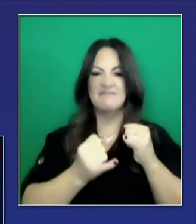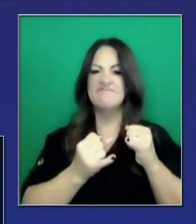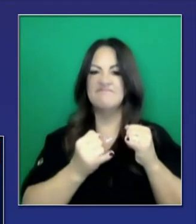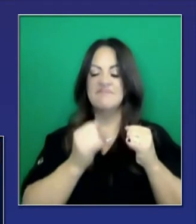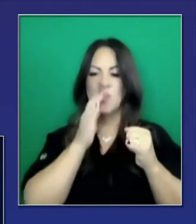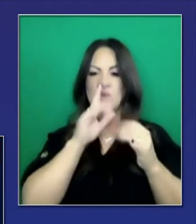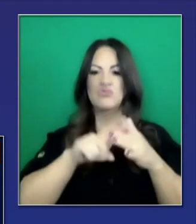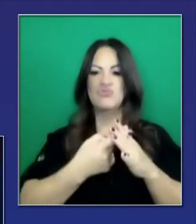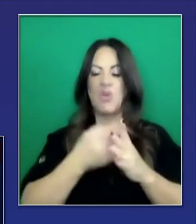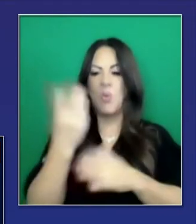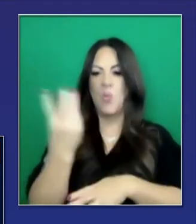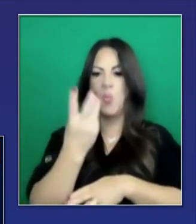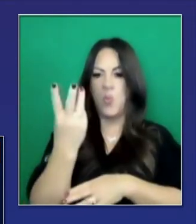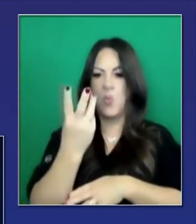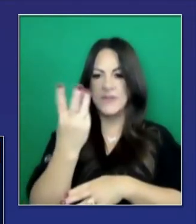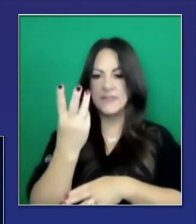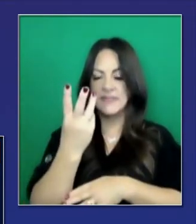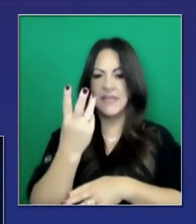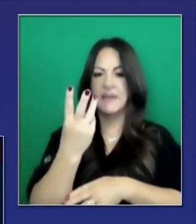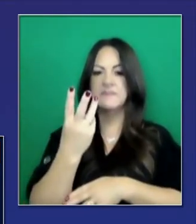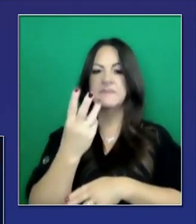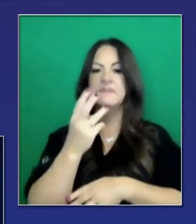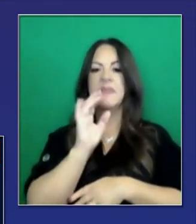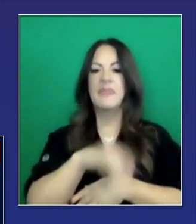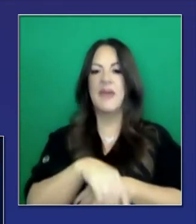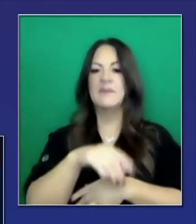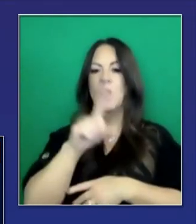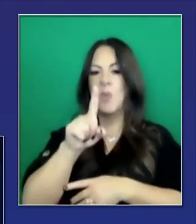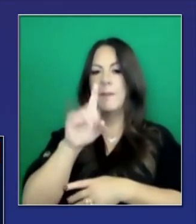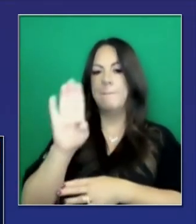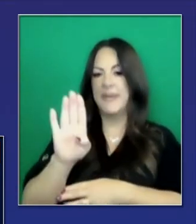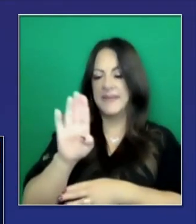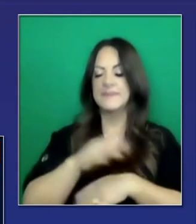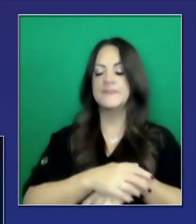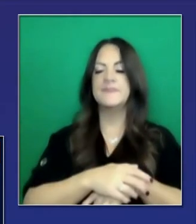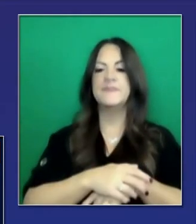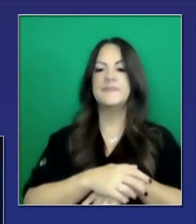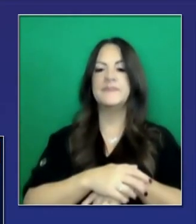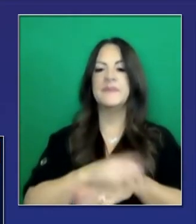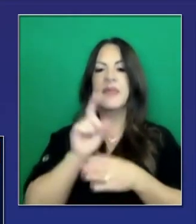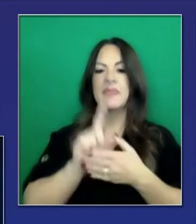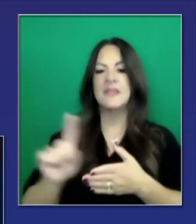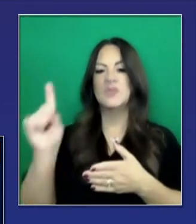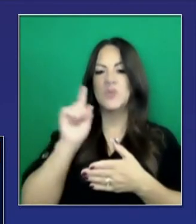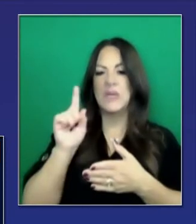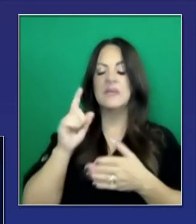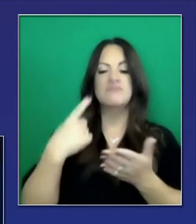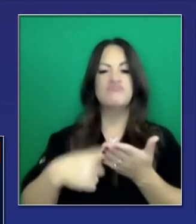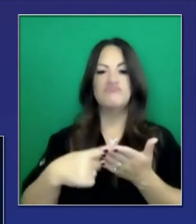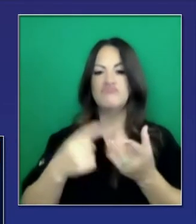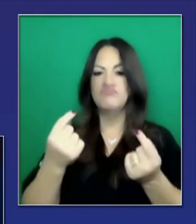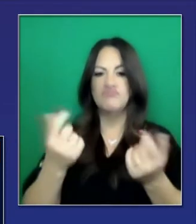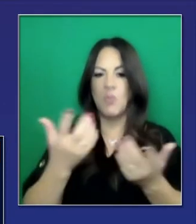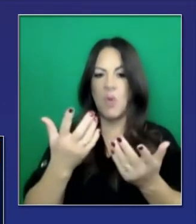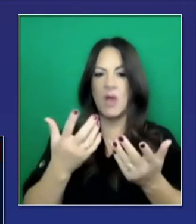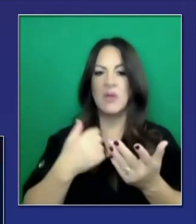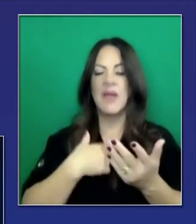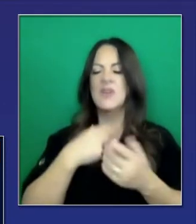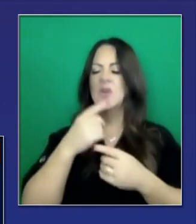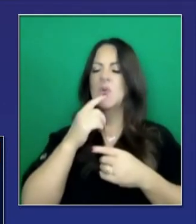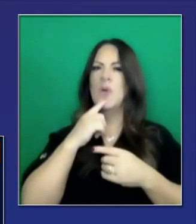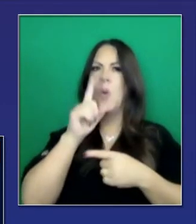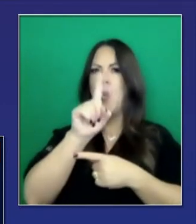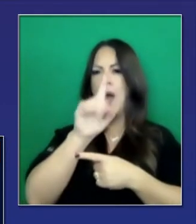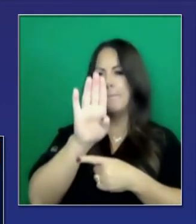tan temprano como este miércoles. La semana pasada se discutió esto. El plan 1B, dos